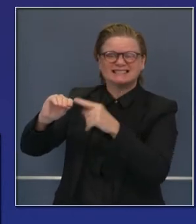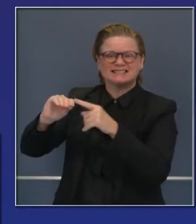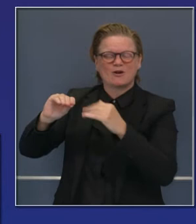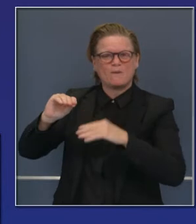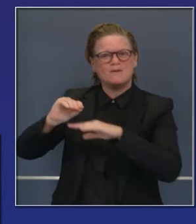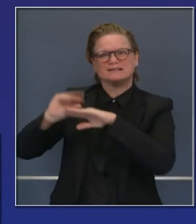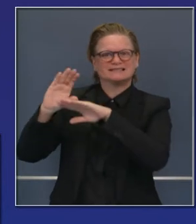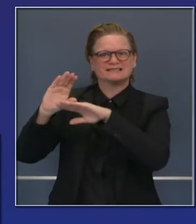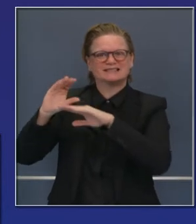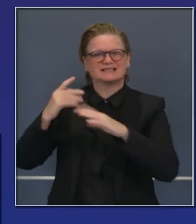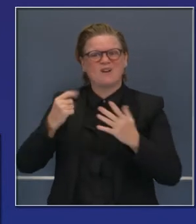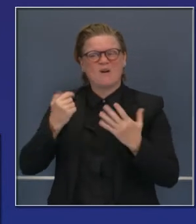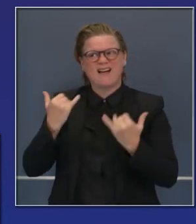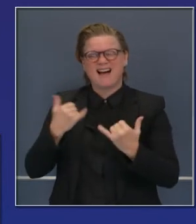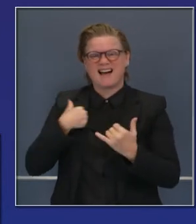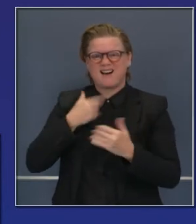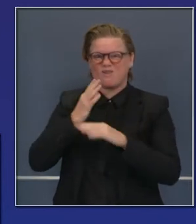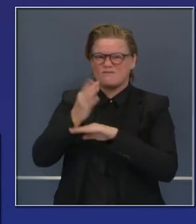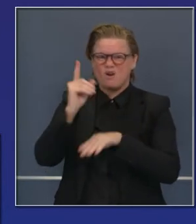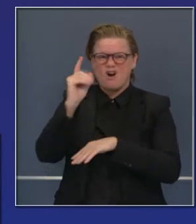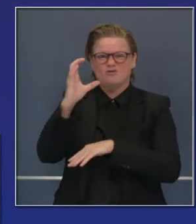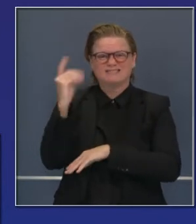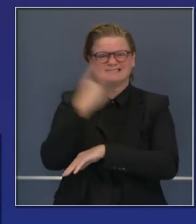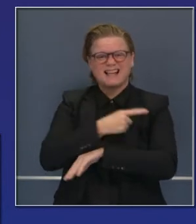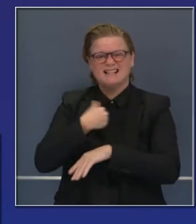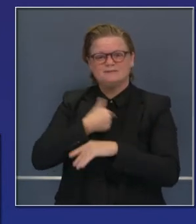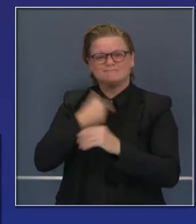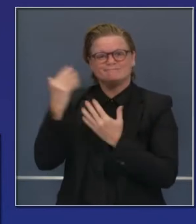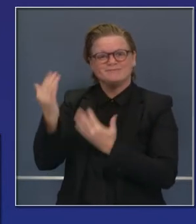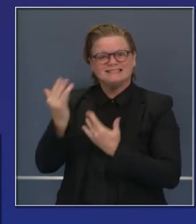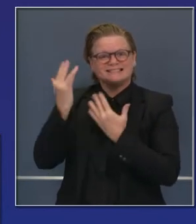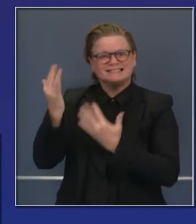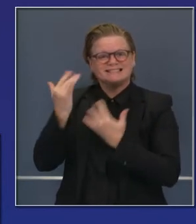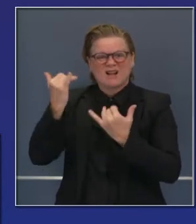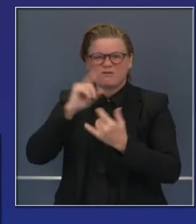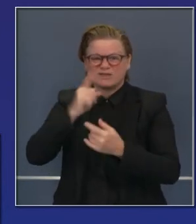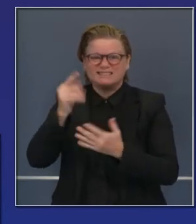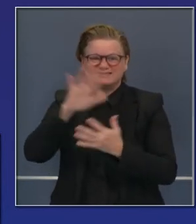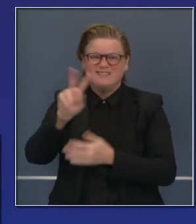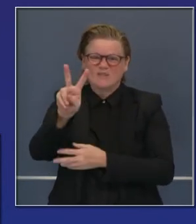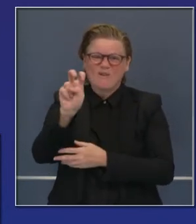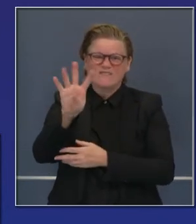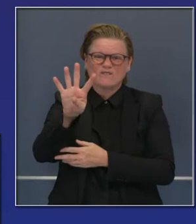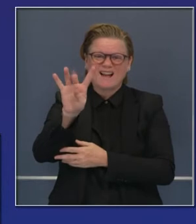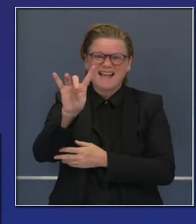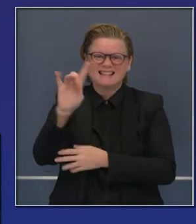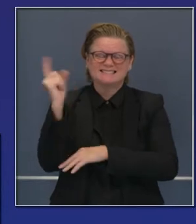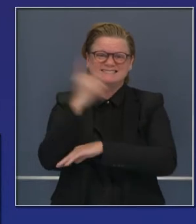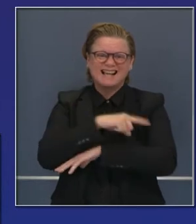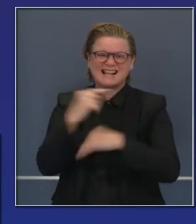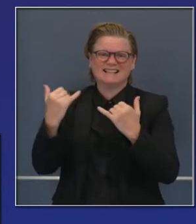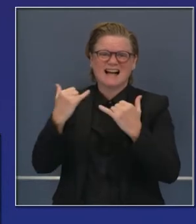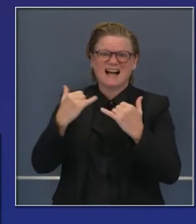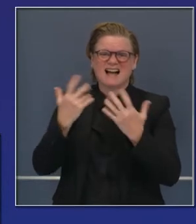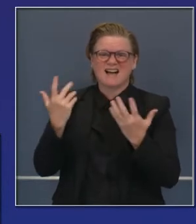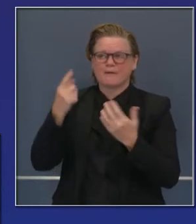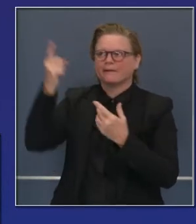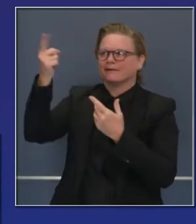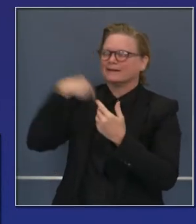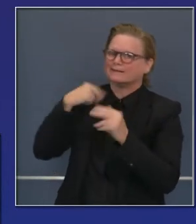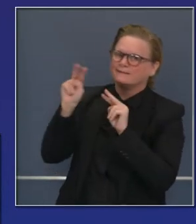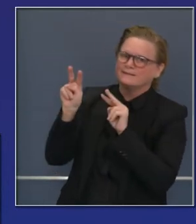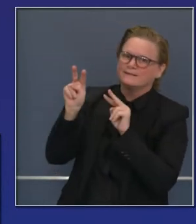esfuerzo de 24 horas, 7 días a la semana para averiguar una solución que dure, que sea